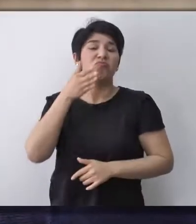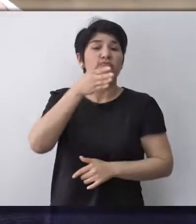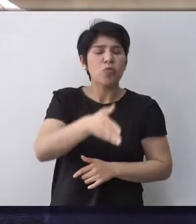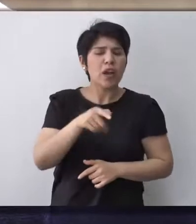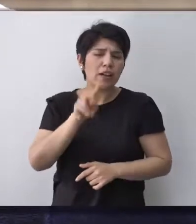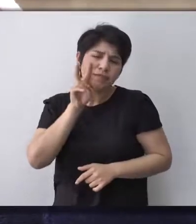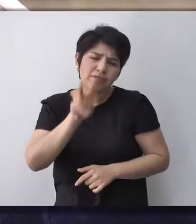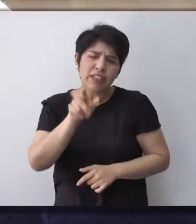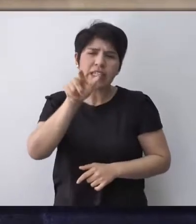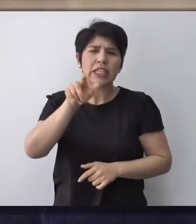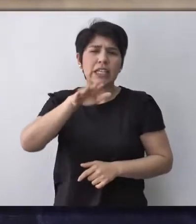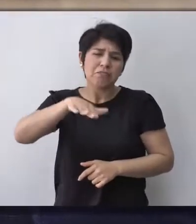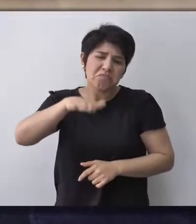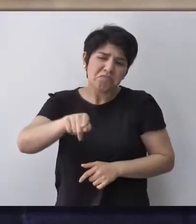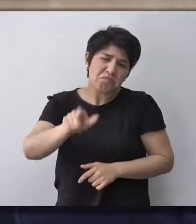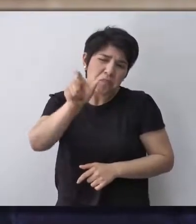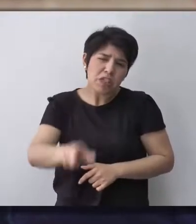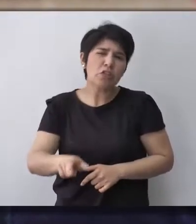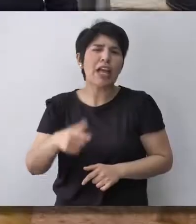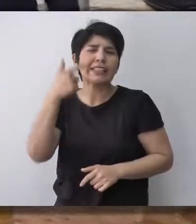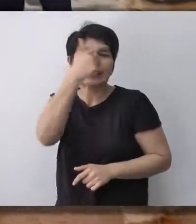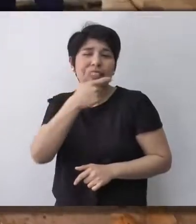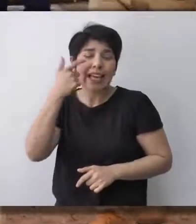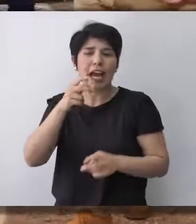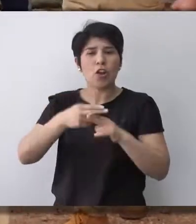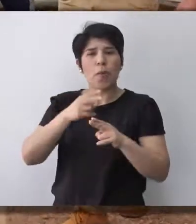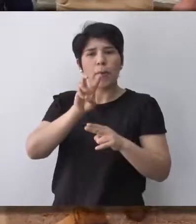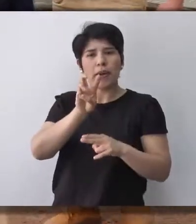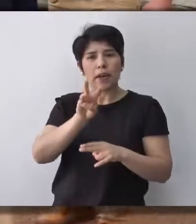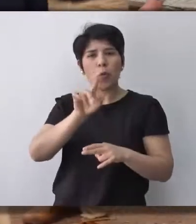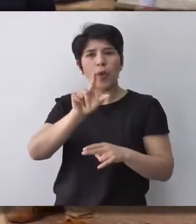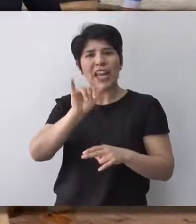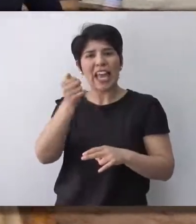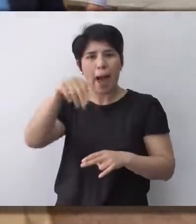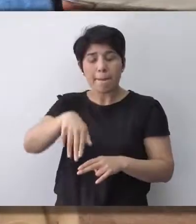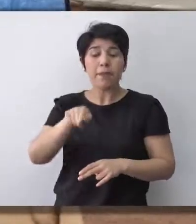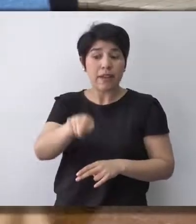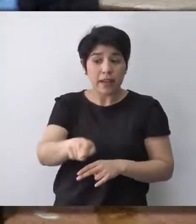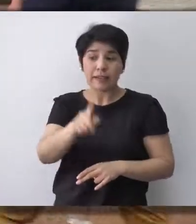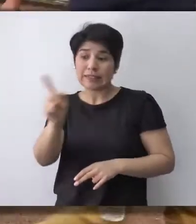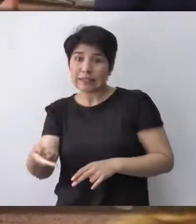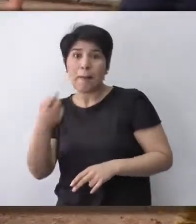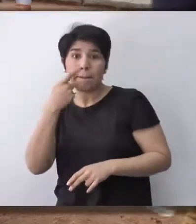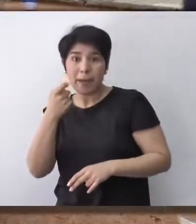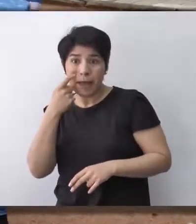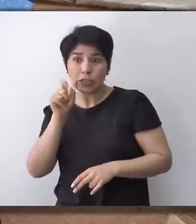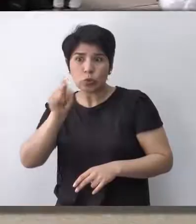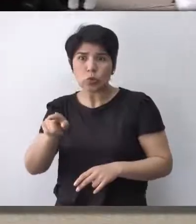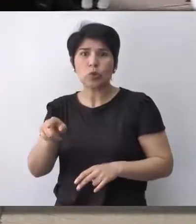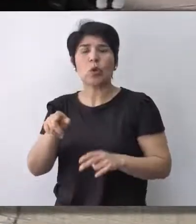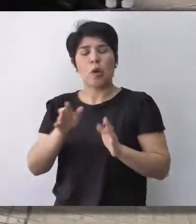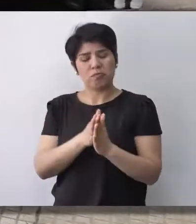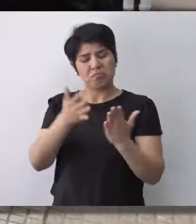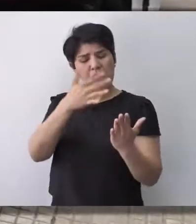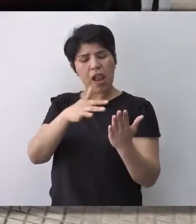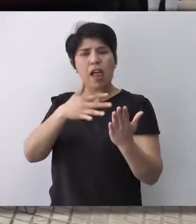Intendencia, había un chico ciego allí, William, que estaba, el padre le estaba leyendo